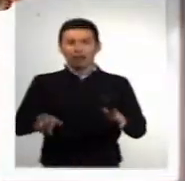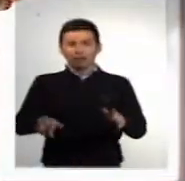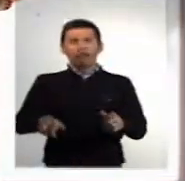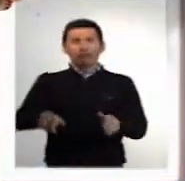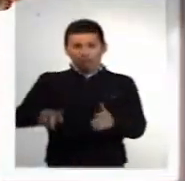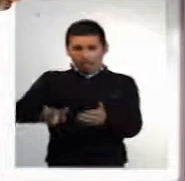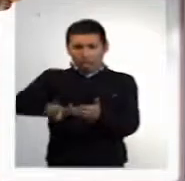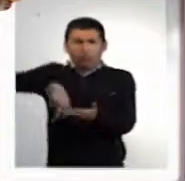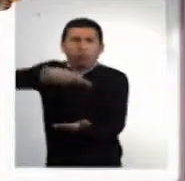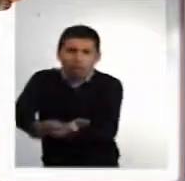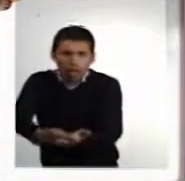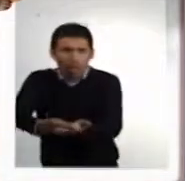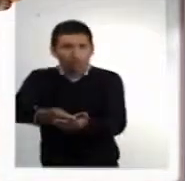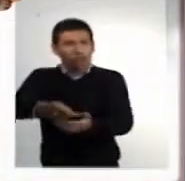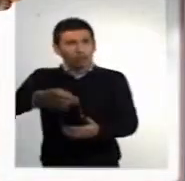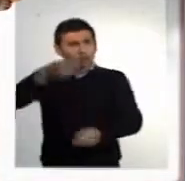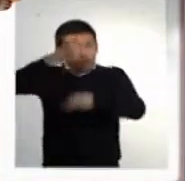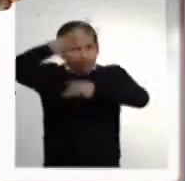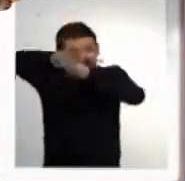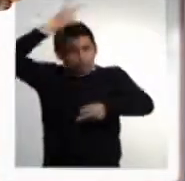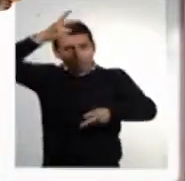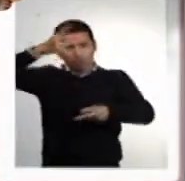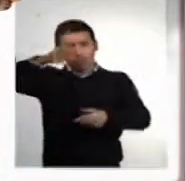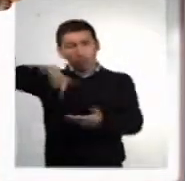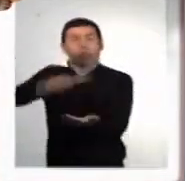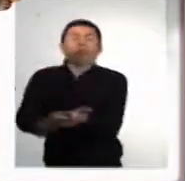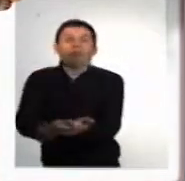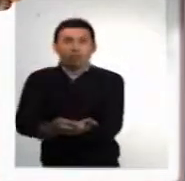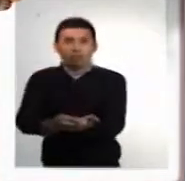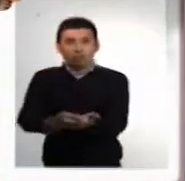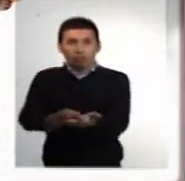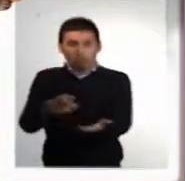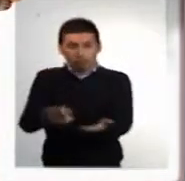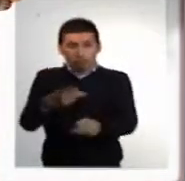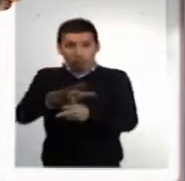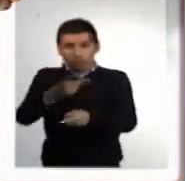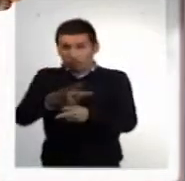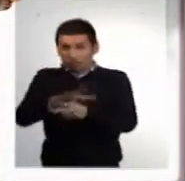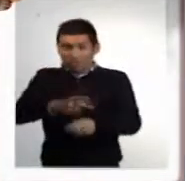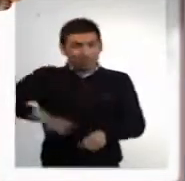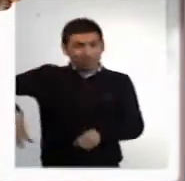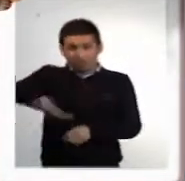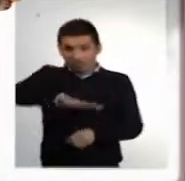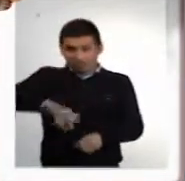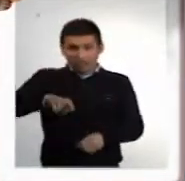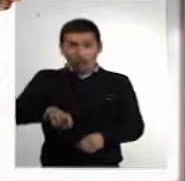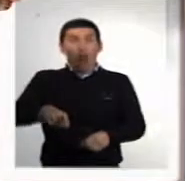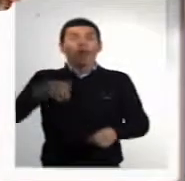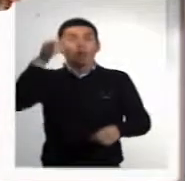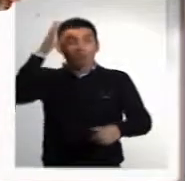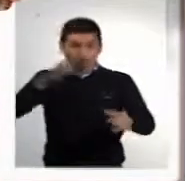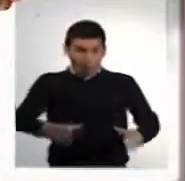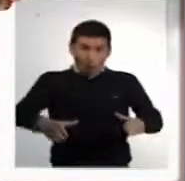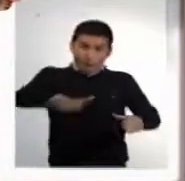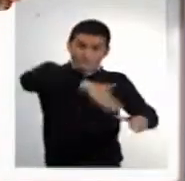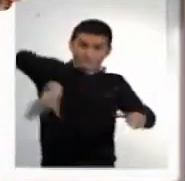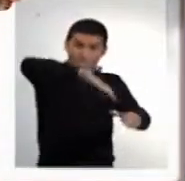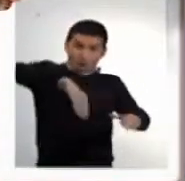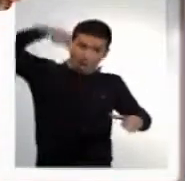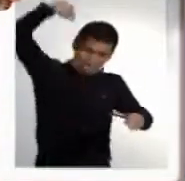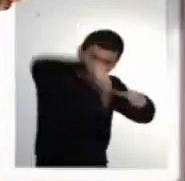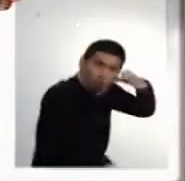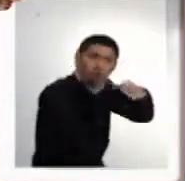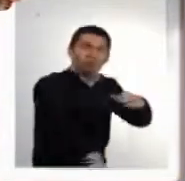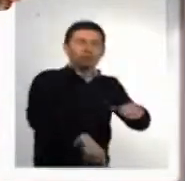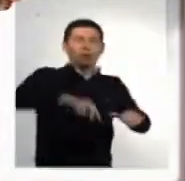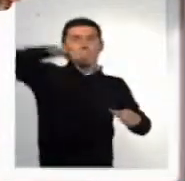Bueno, Lorena, estas son otras de las trampas que tiene la ciudad de Bogotá. Los huecos, digamos que si esto fuera una alcantarilla muy